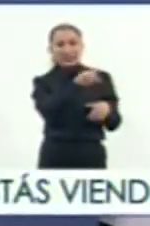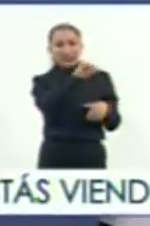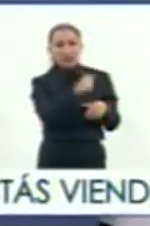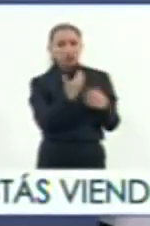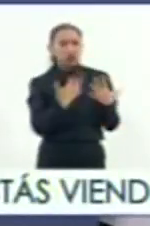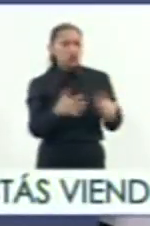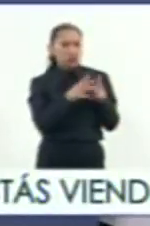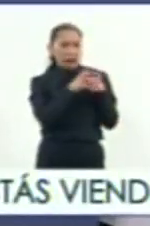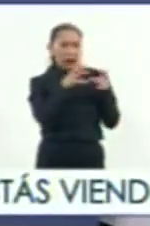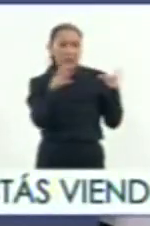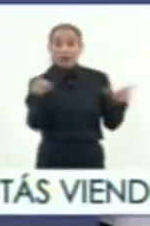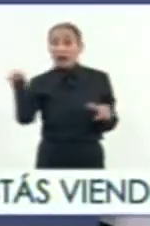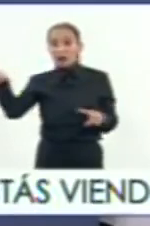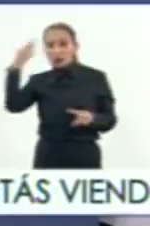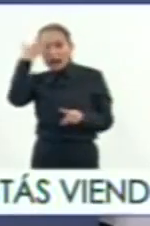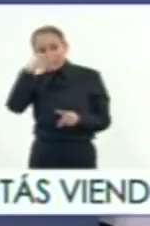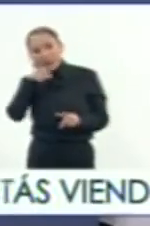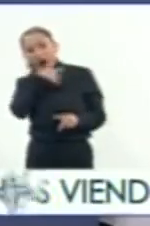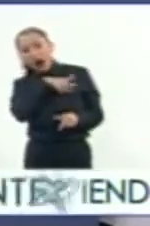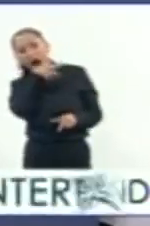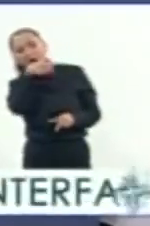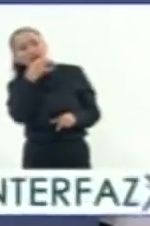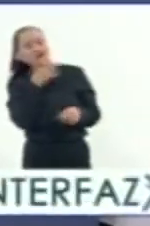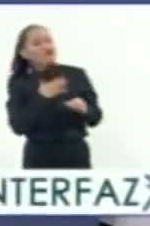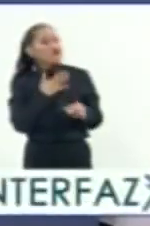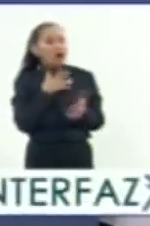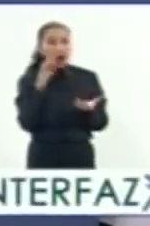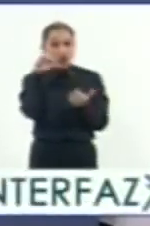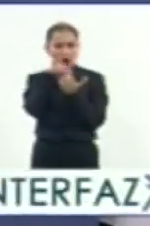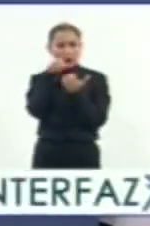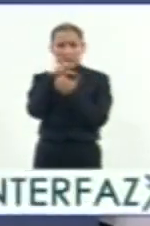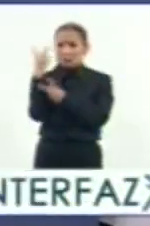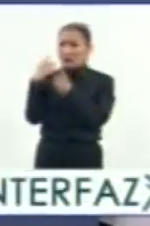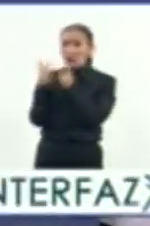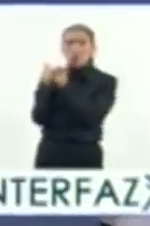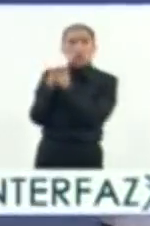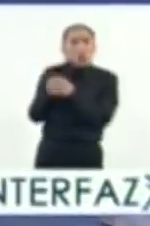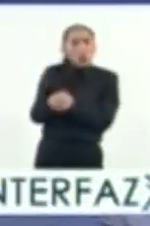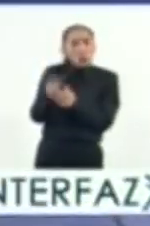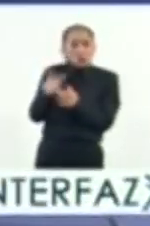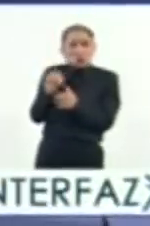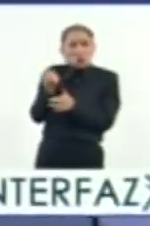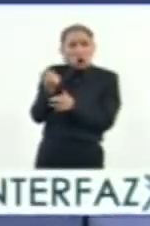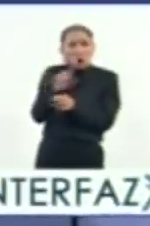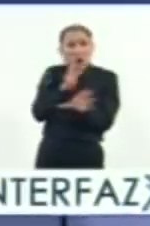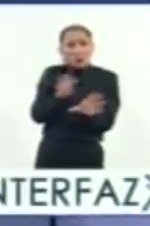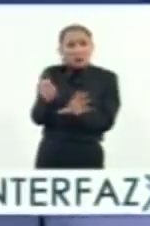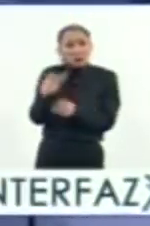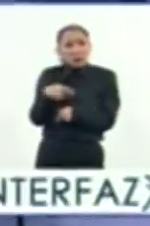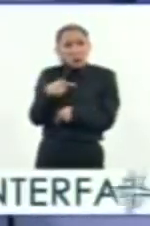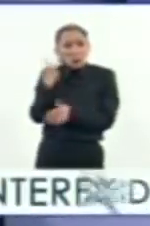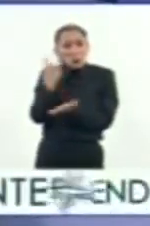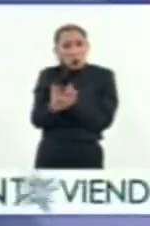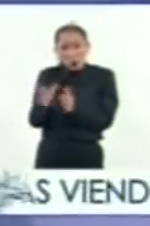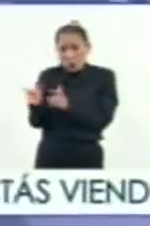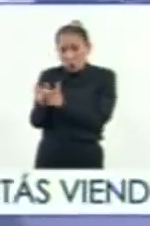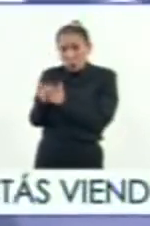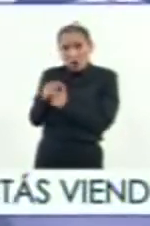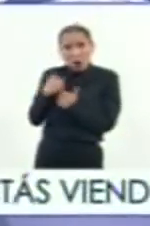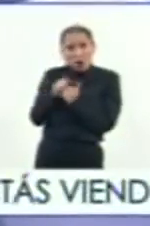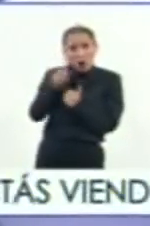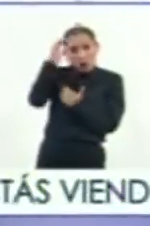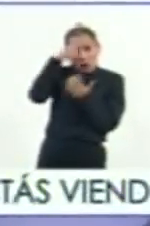Ya tenían, por supuesto, noticias, además Cortés viene con un puñado de hombres, son 900 personas las que vienen